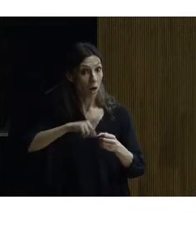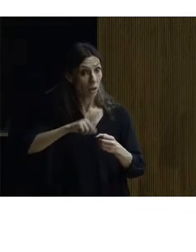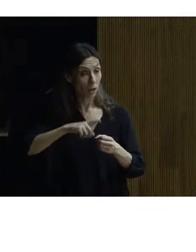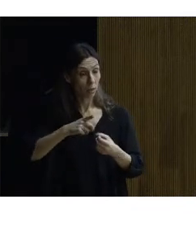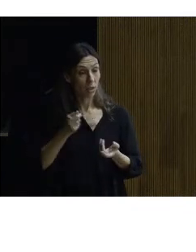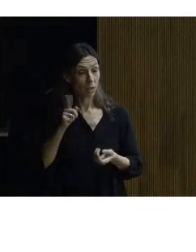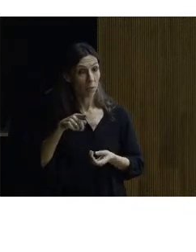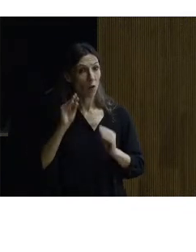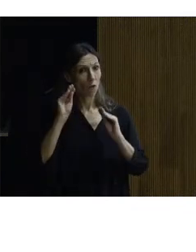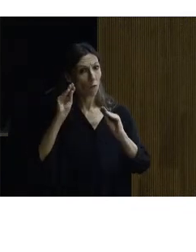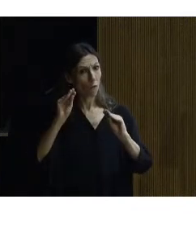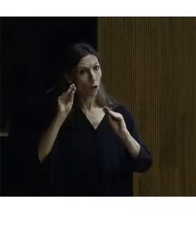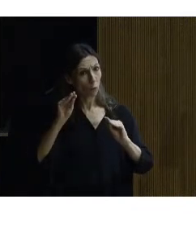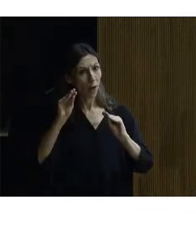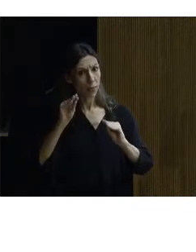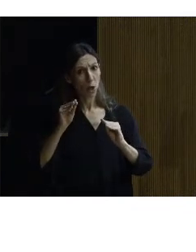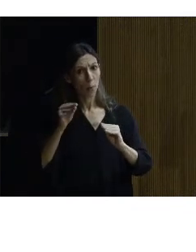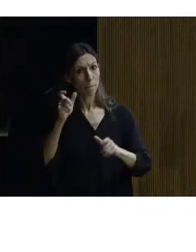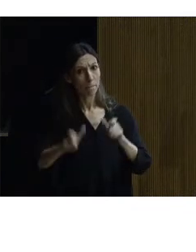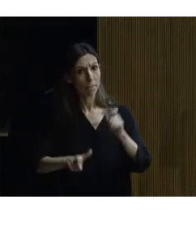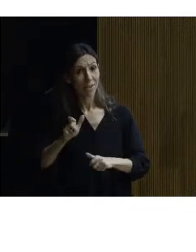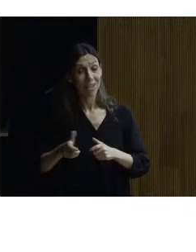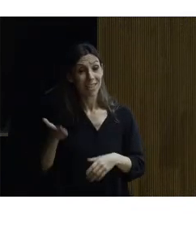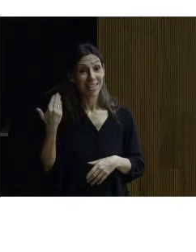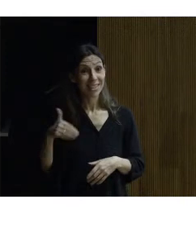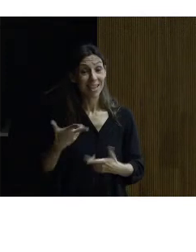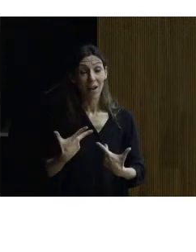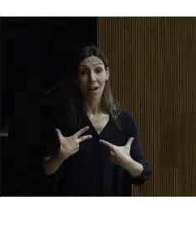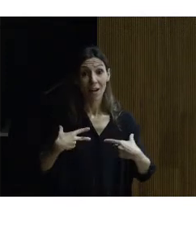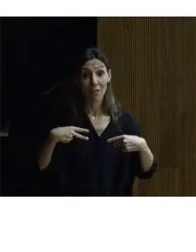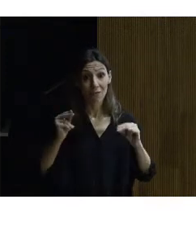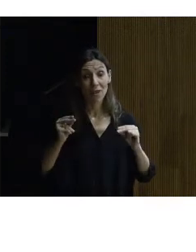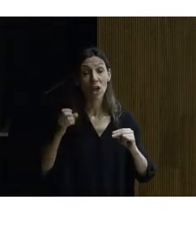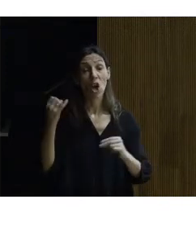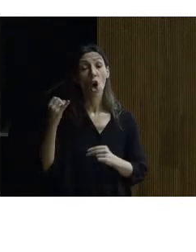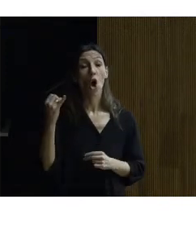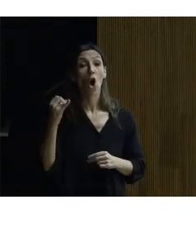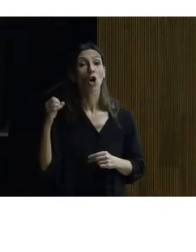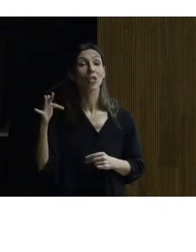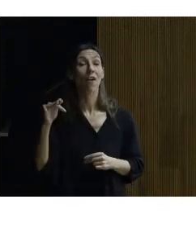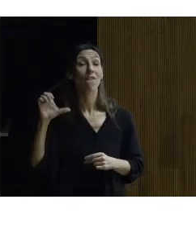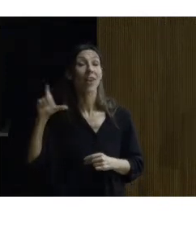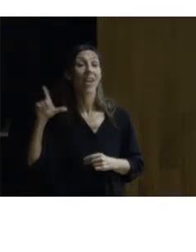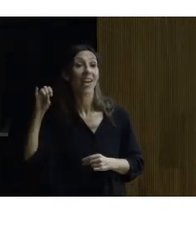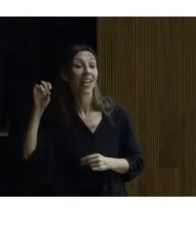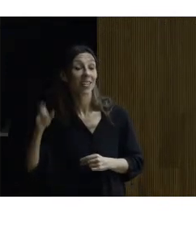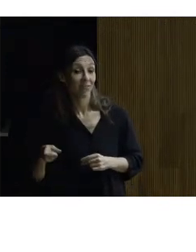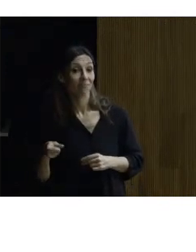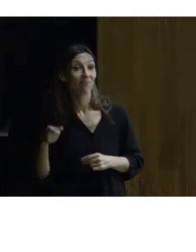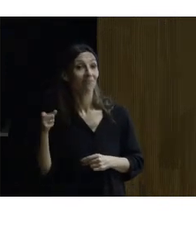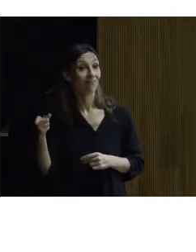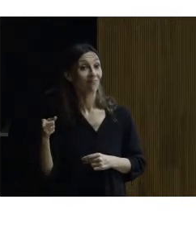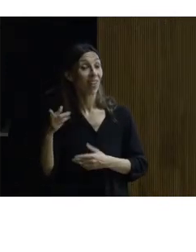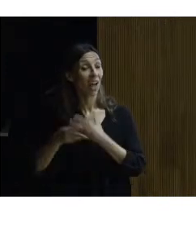formación al personal cuando se acabó la intervención en monasterio del escorial José Félix Sanz que está en la sala director de Polivea hizo un curso